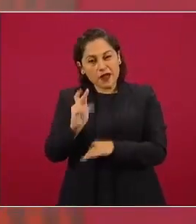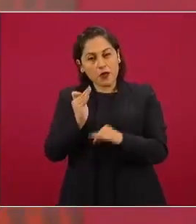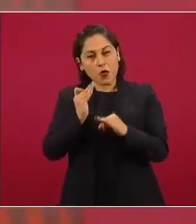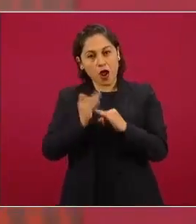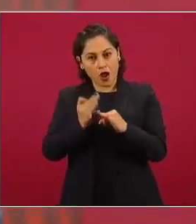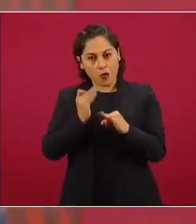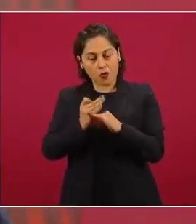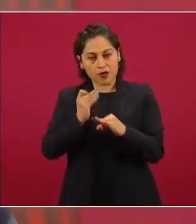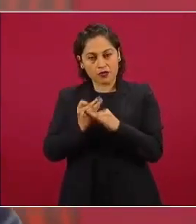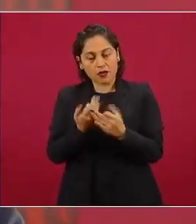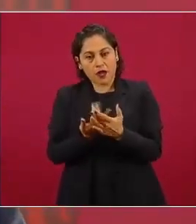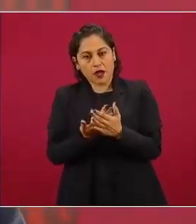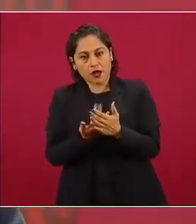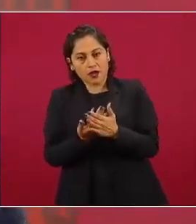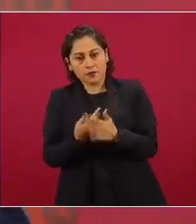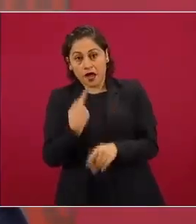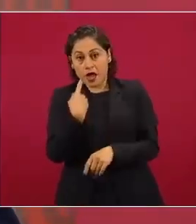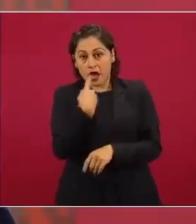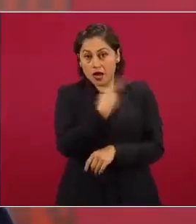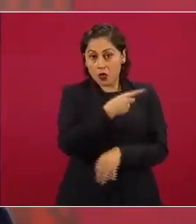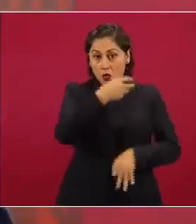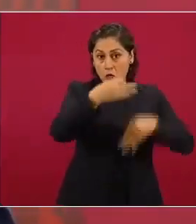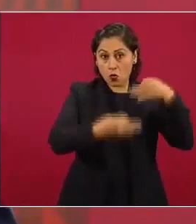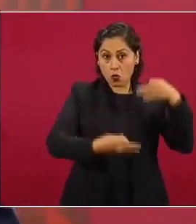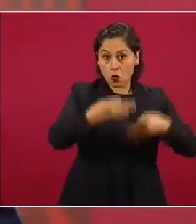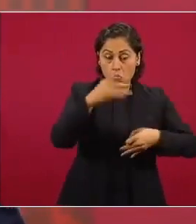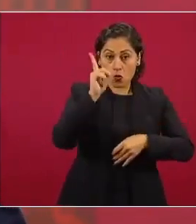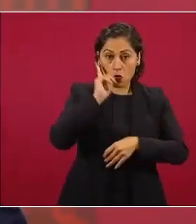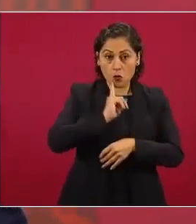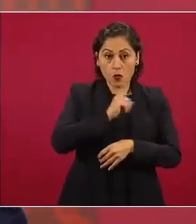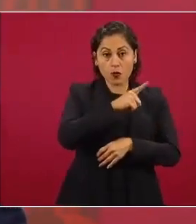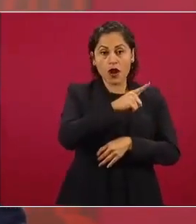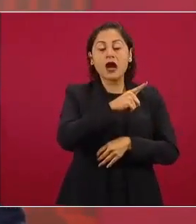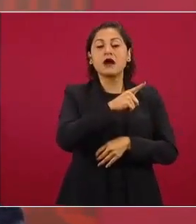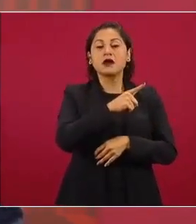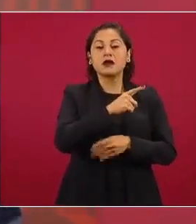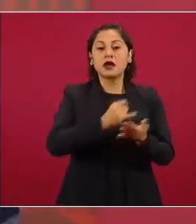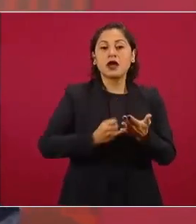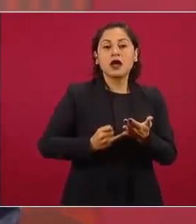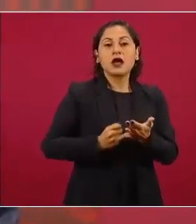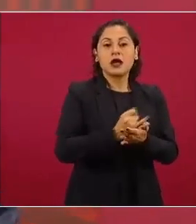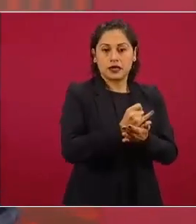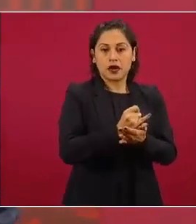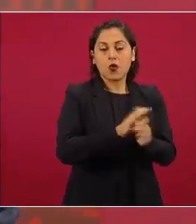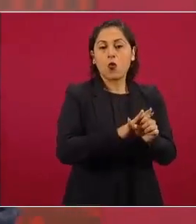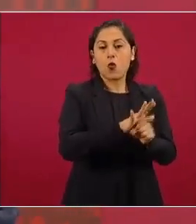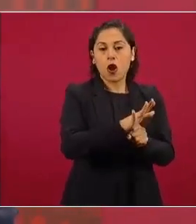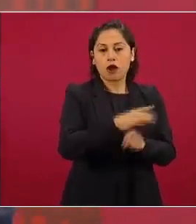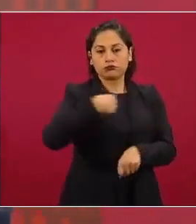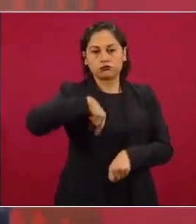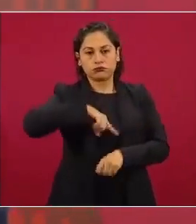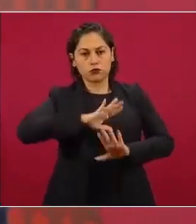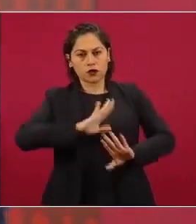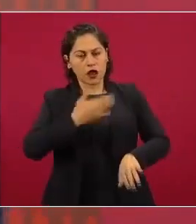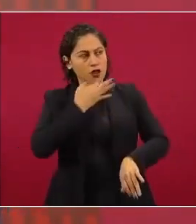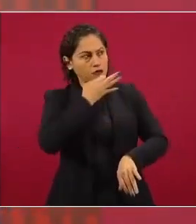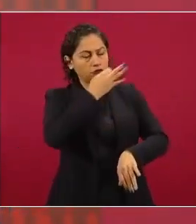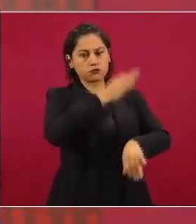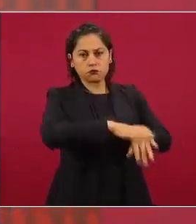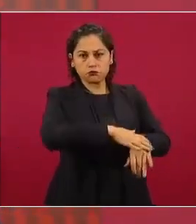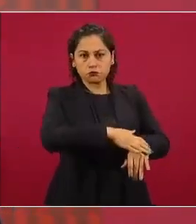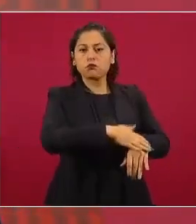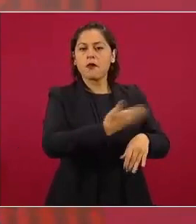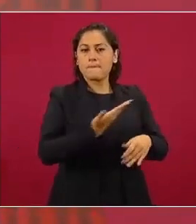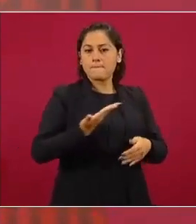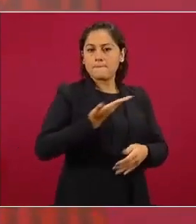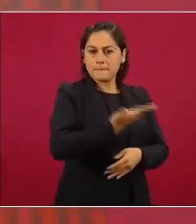decida sobre esta petición no hay nada a